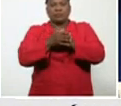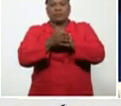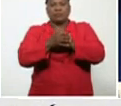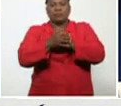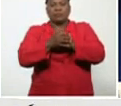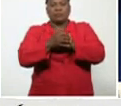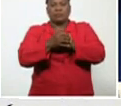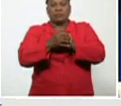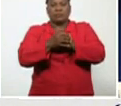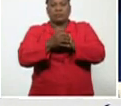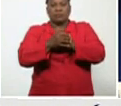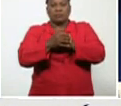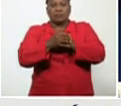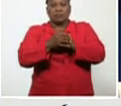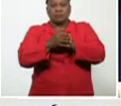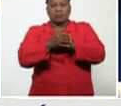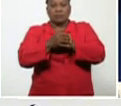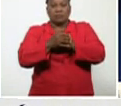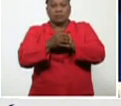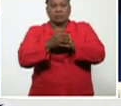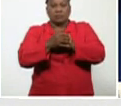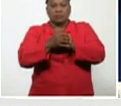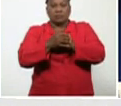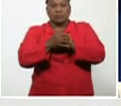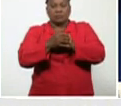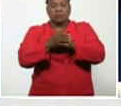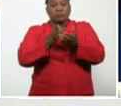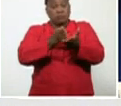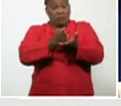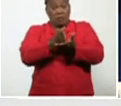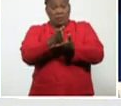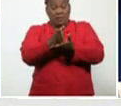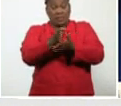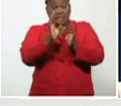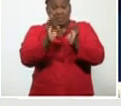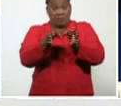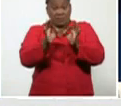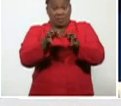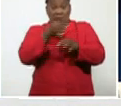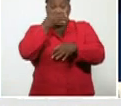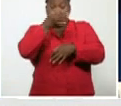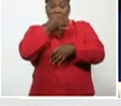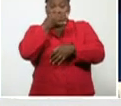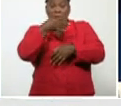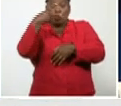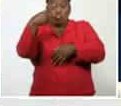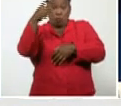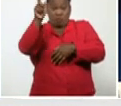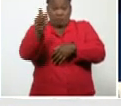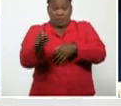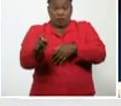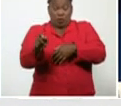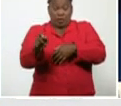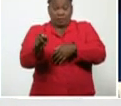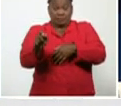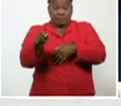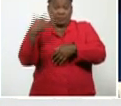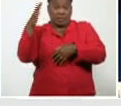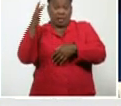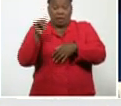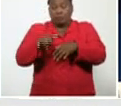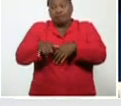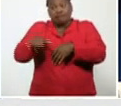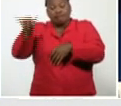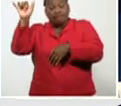esta situación. se mantiene, y siempre los mencionamos, los dos extranjeros, que fueron evacuados, al principio de la,